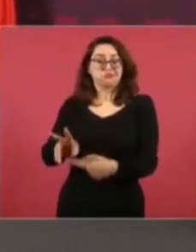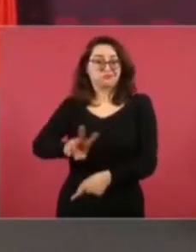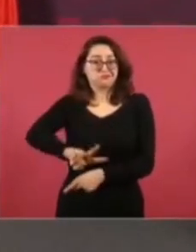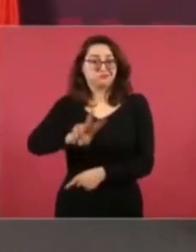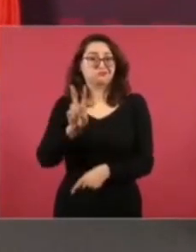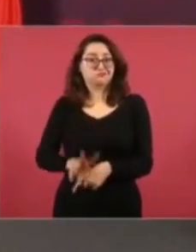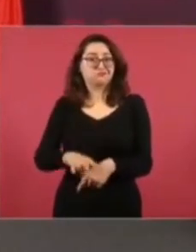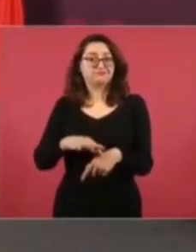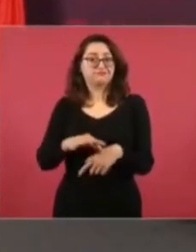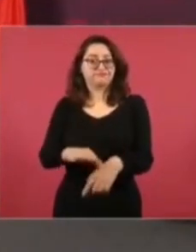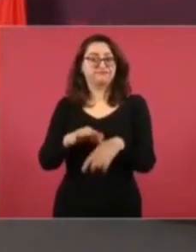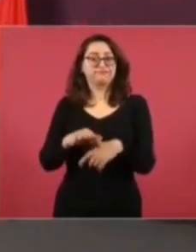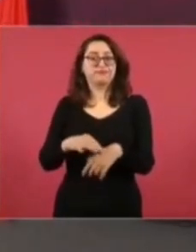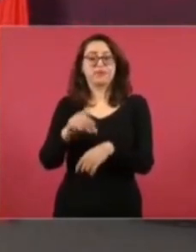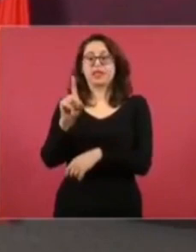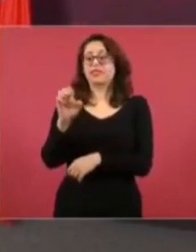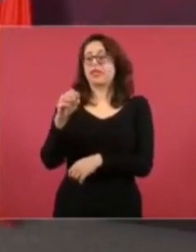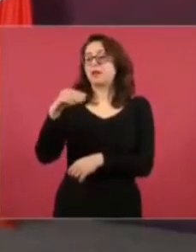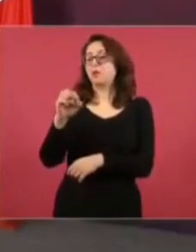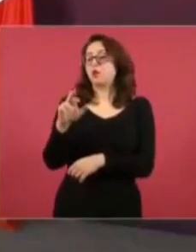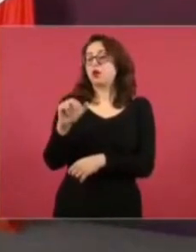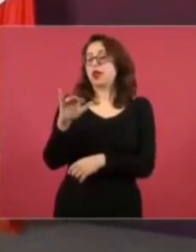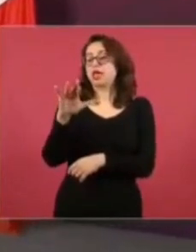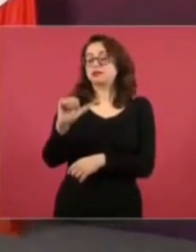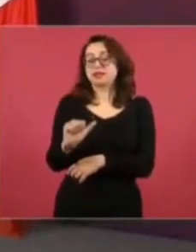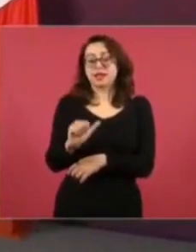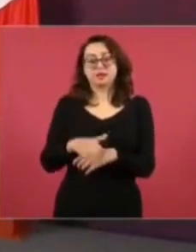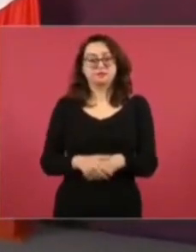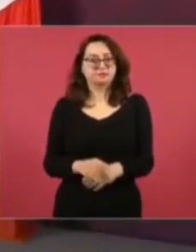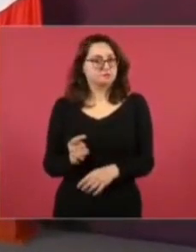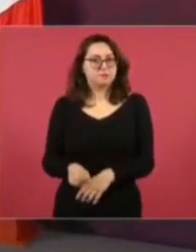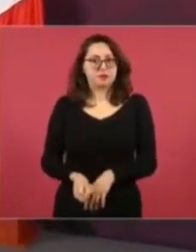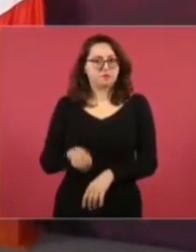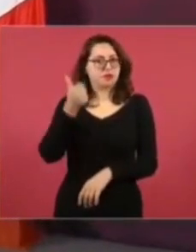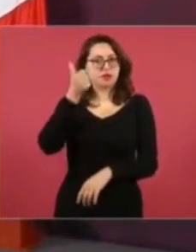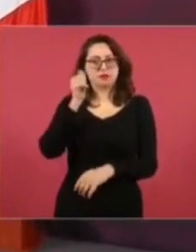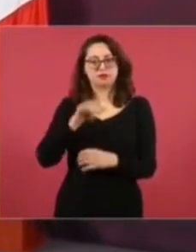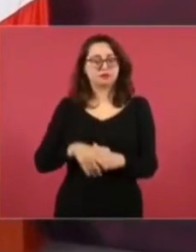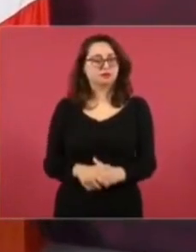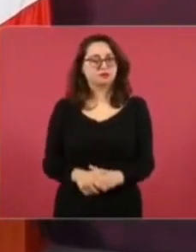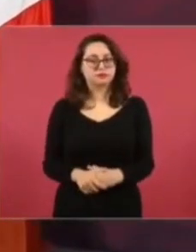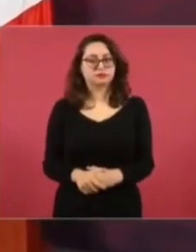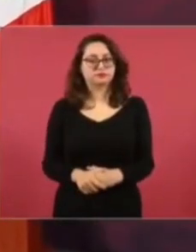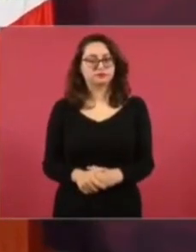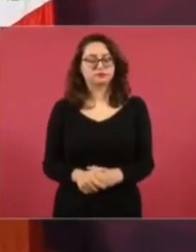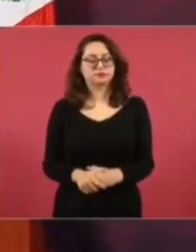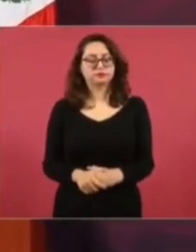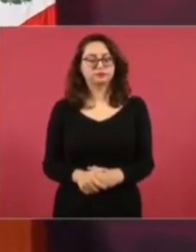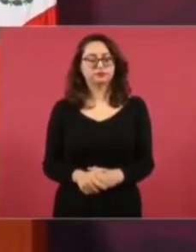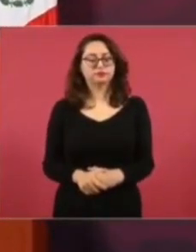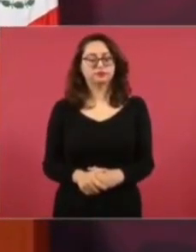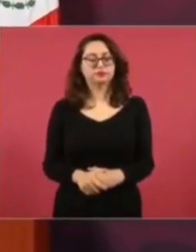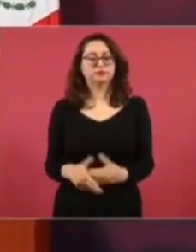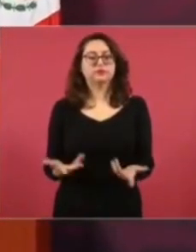inédito, la costumbre